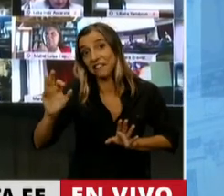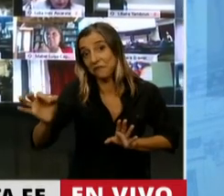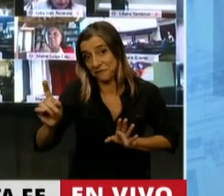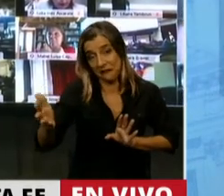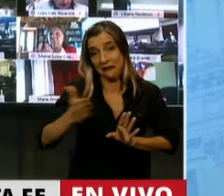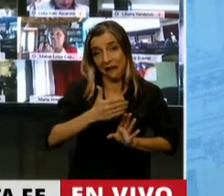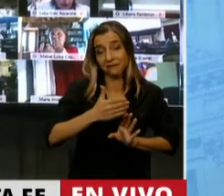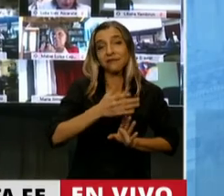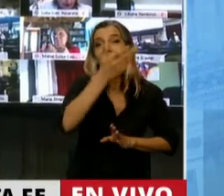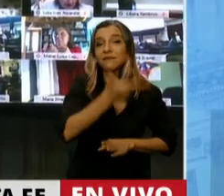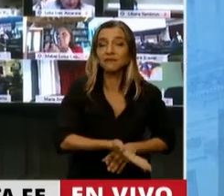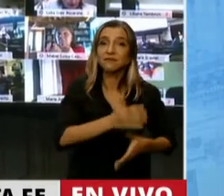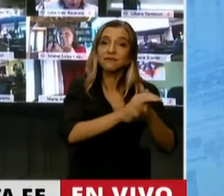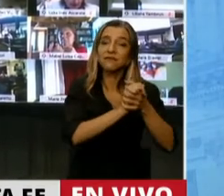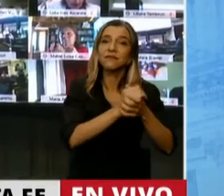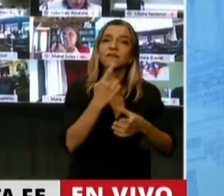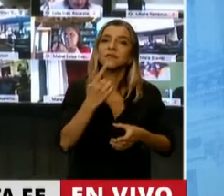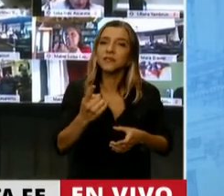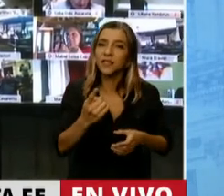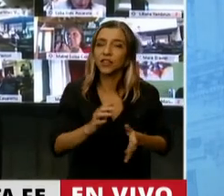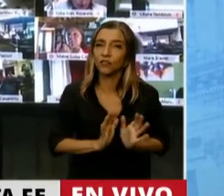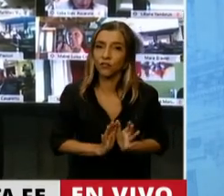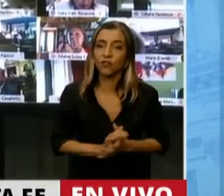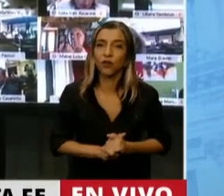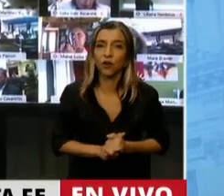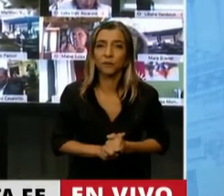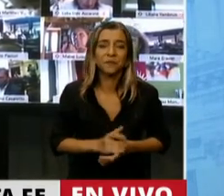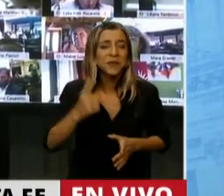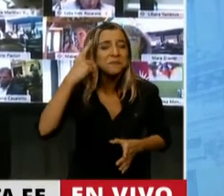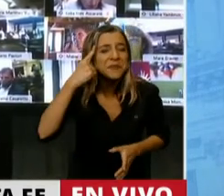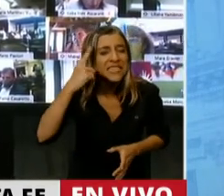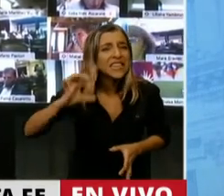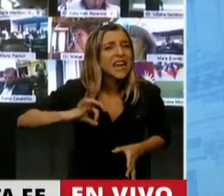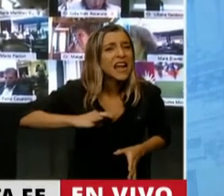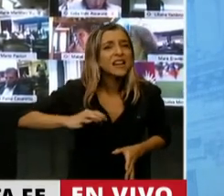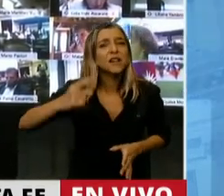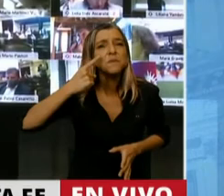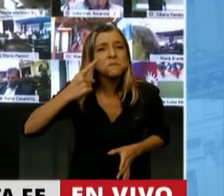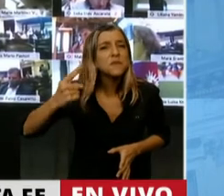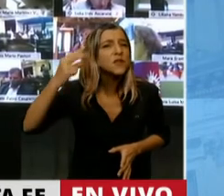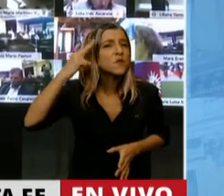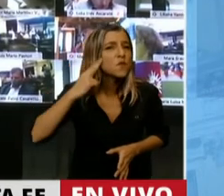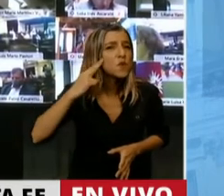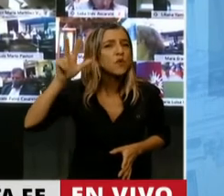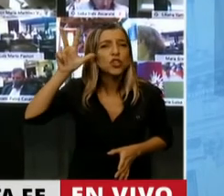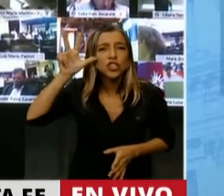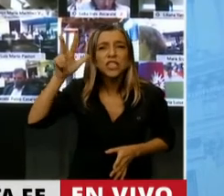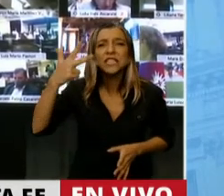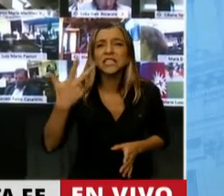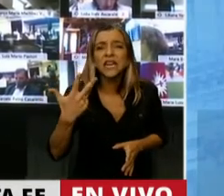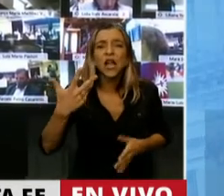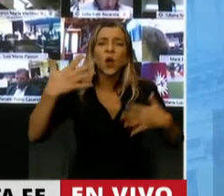a decir, detrás de nosotros, y lo dice en el año 1983, para mí esto tiene una actualidad, desgraciadamente,